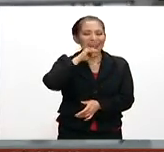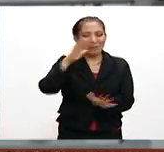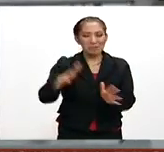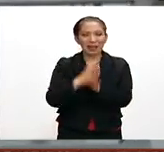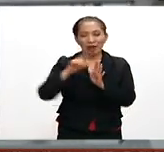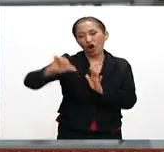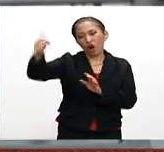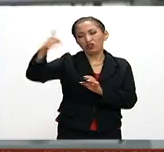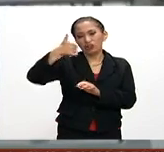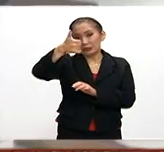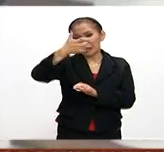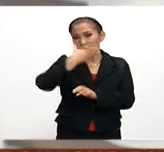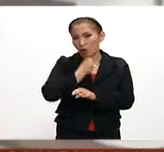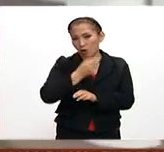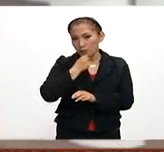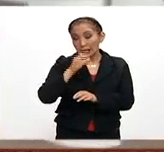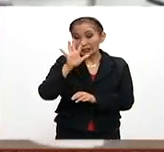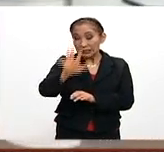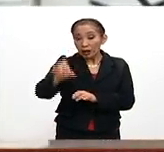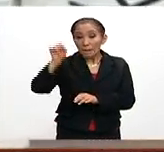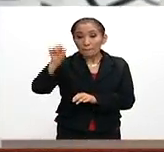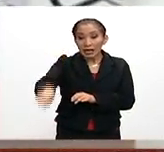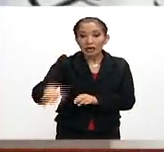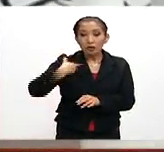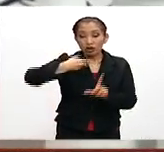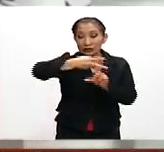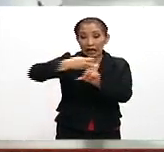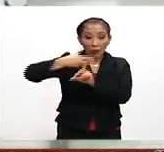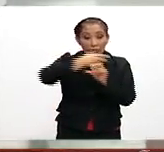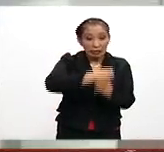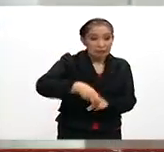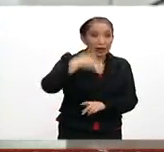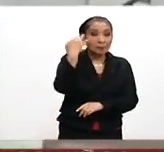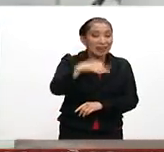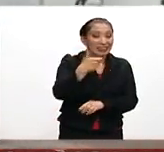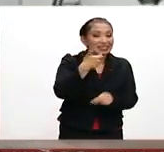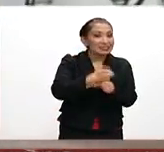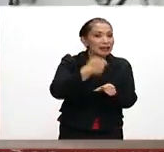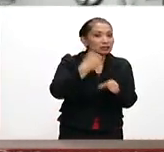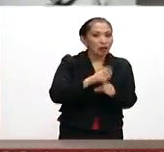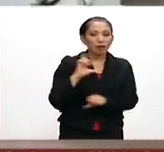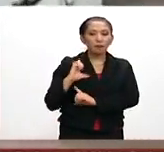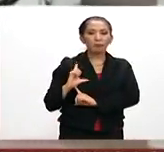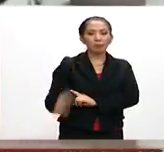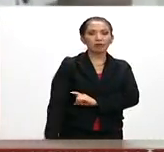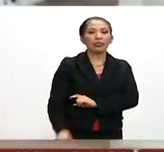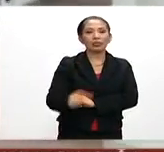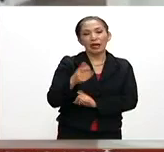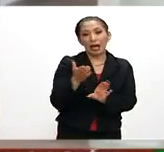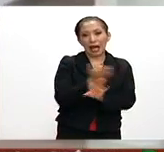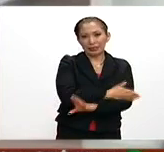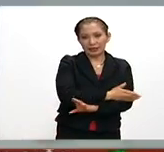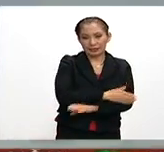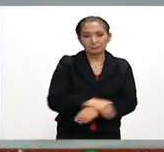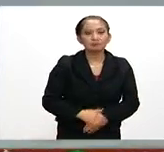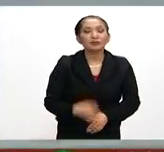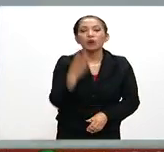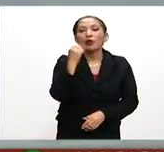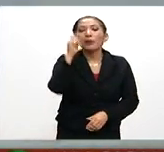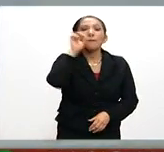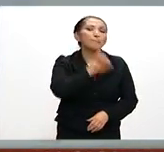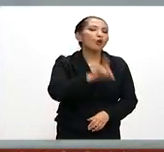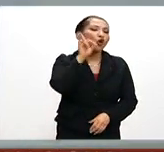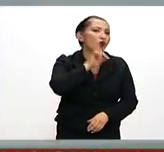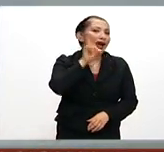participaban otros seis hombres, cinco de los cuales fueron secuestrados, mientras el sexto se retiró del lugar momentos antes. Nueve mujeres